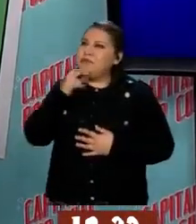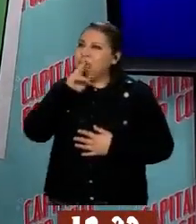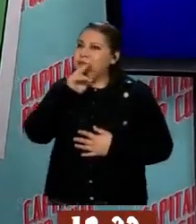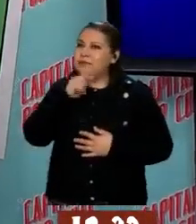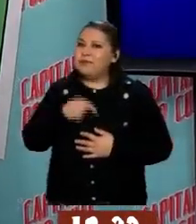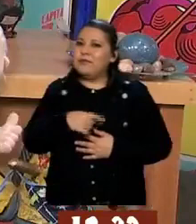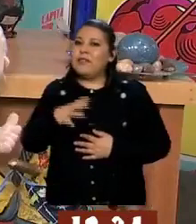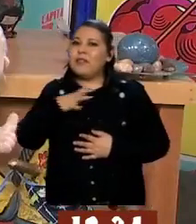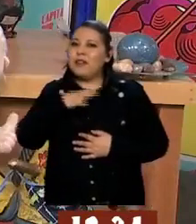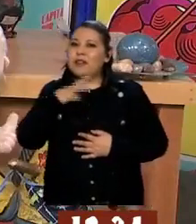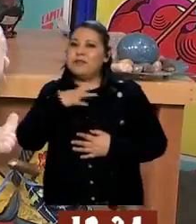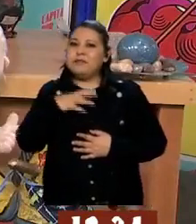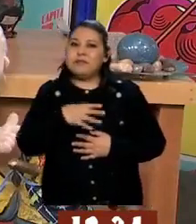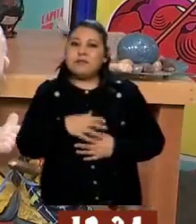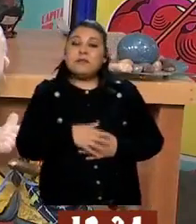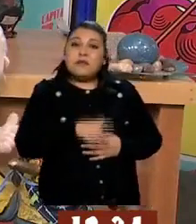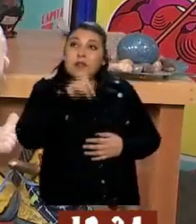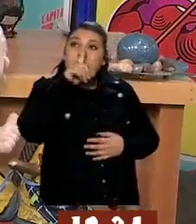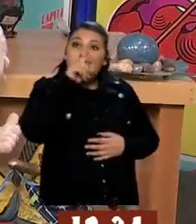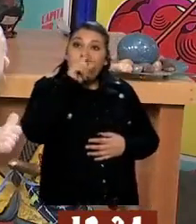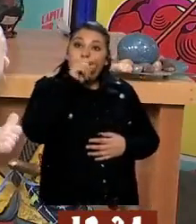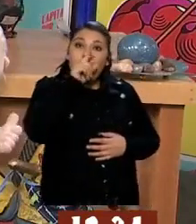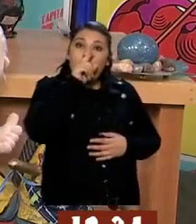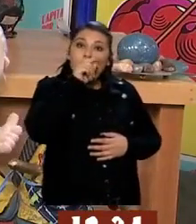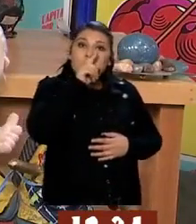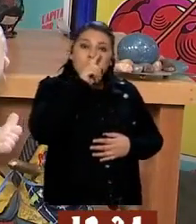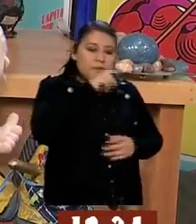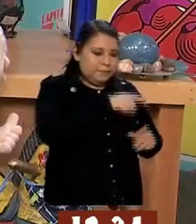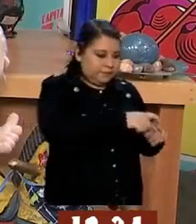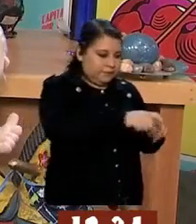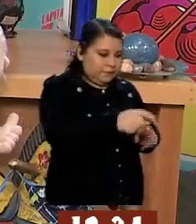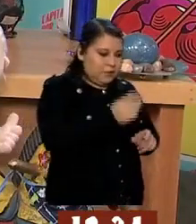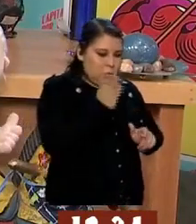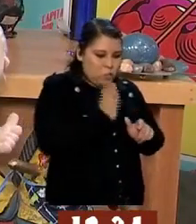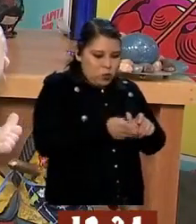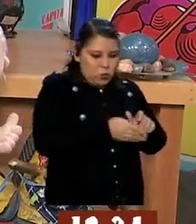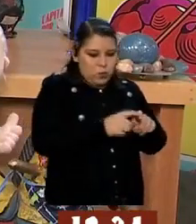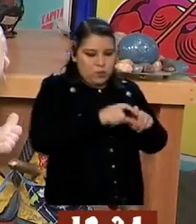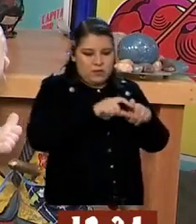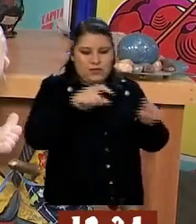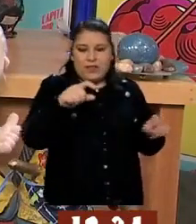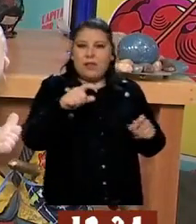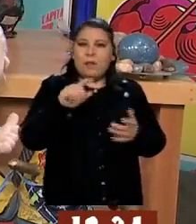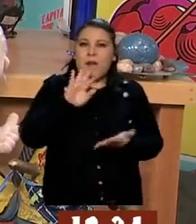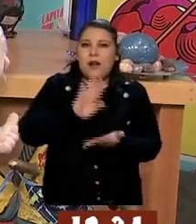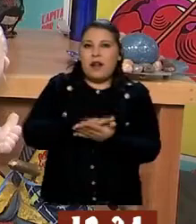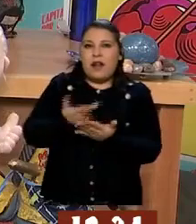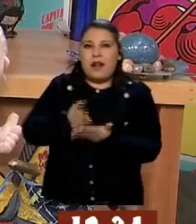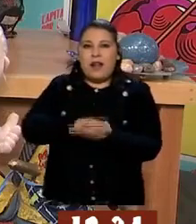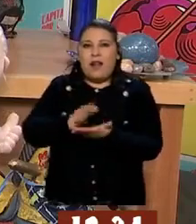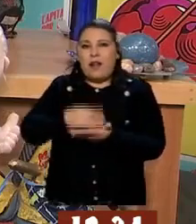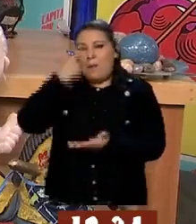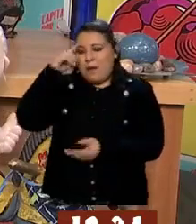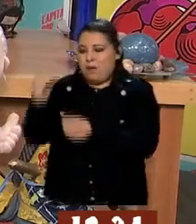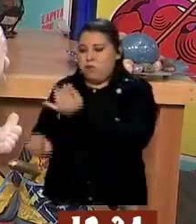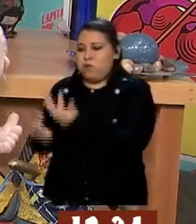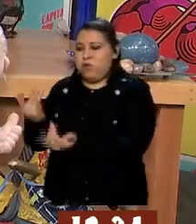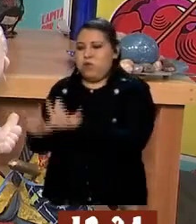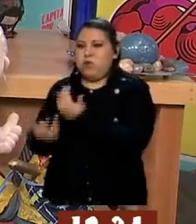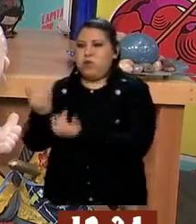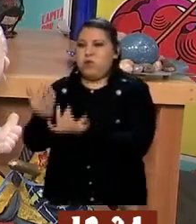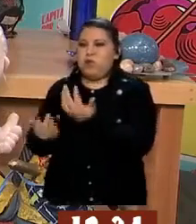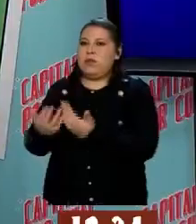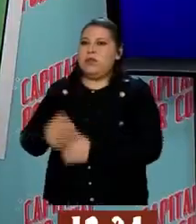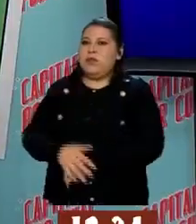que agarran el pollo crudo y así lo ponen, pues hay que vigilar que esté casi, casi dorado, porque si no hay bacterias ahí, ¿no?